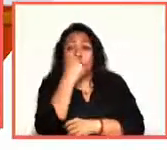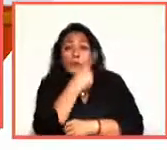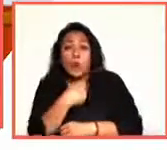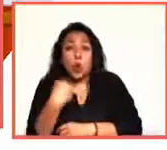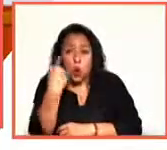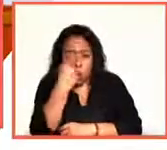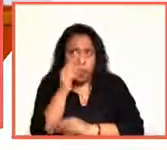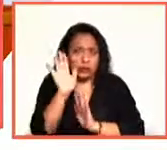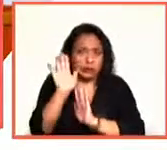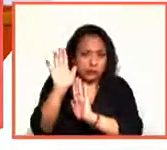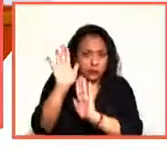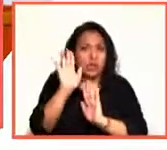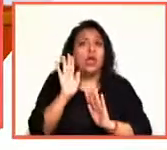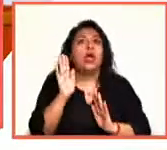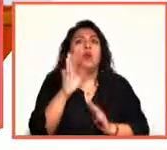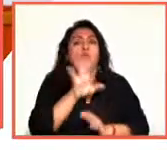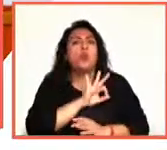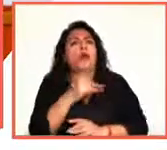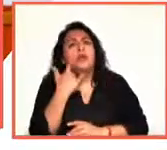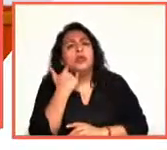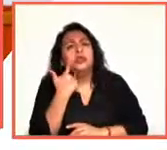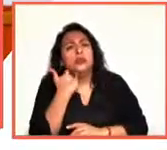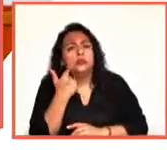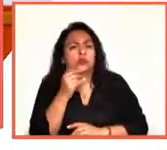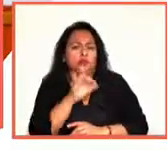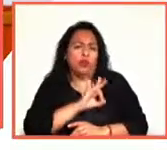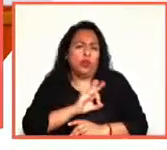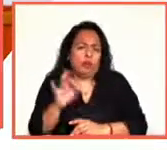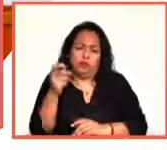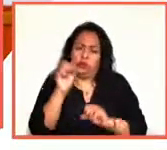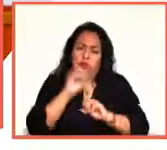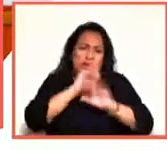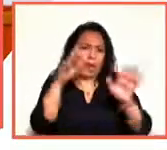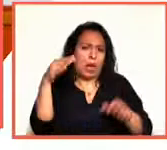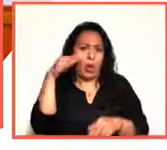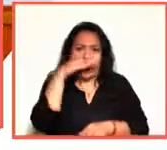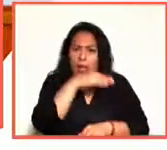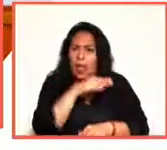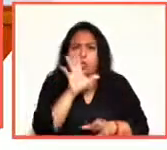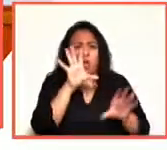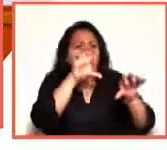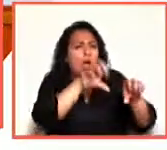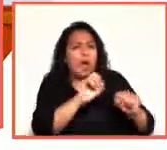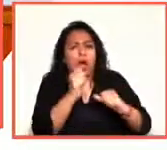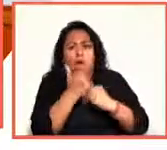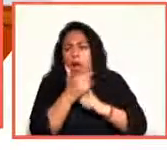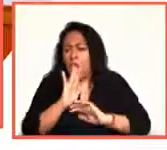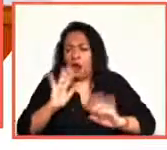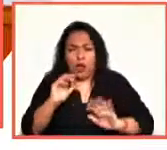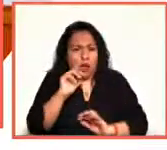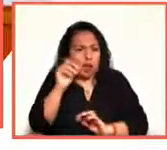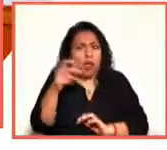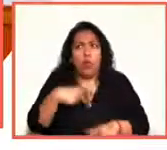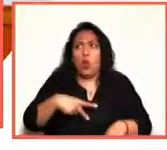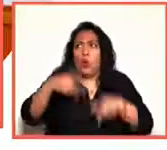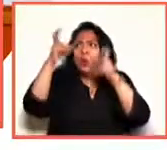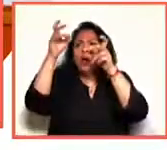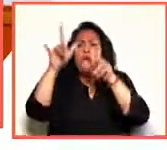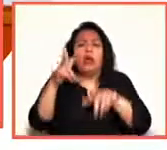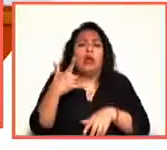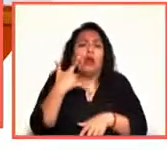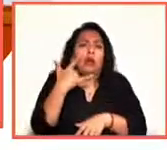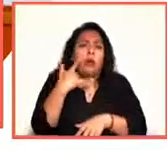24 horas ustedes pueden acceder y obviamente es gratuita, no tiene que registrarse ni nada, simplemente está ahí. Y es a las